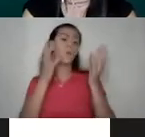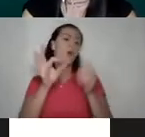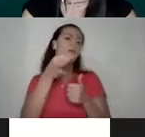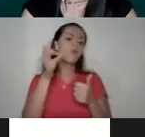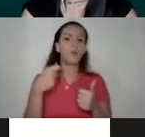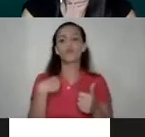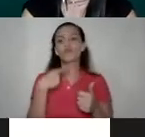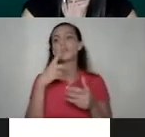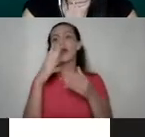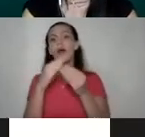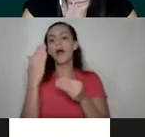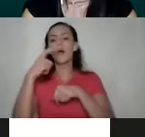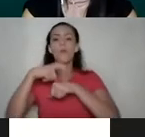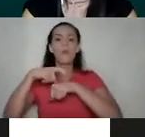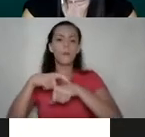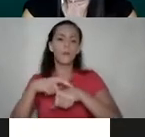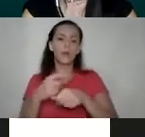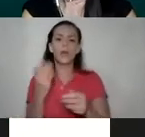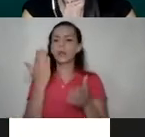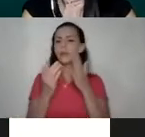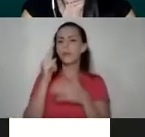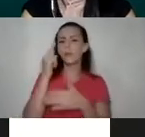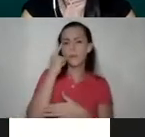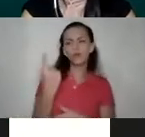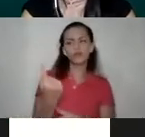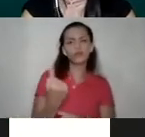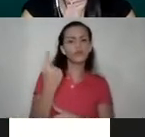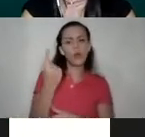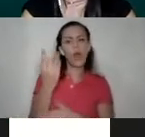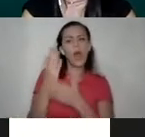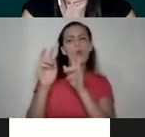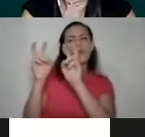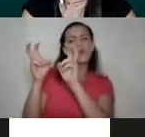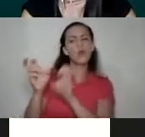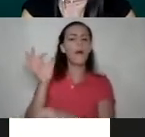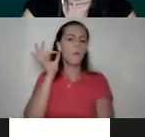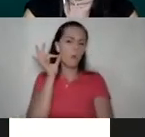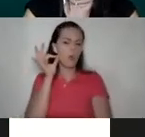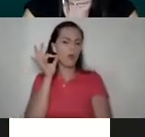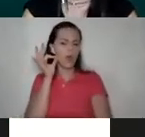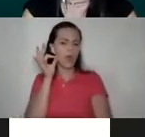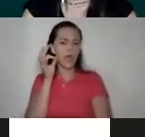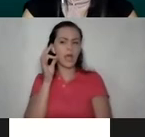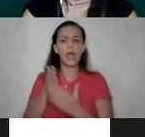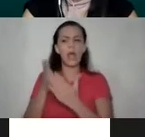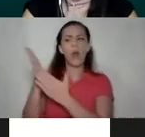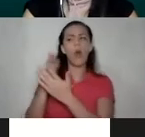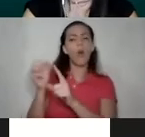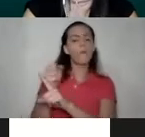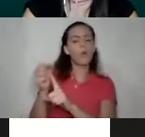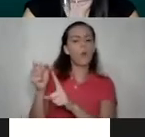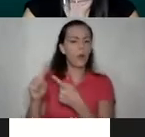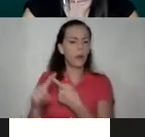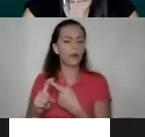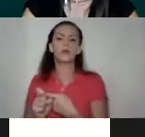comentaba hace un momento, ¿será que pensamos que son solamente cierto tipo de mujeres las que reciben alguna forma de violencia?